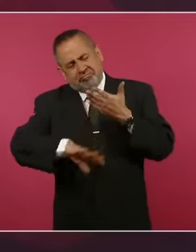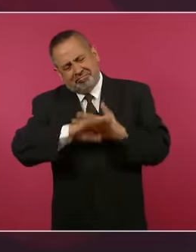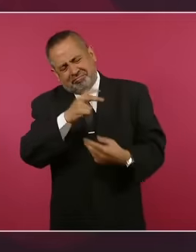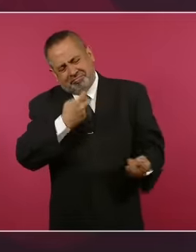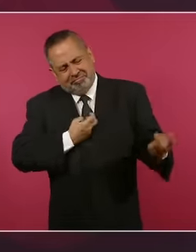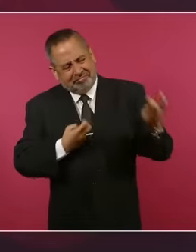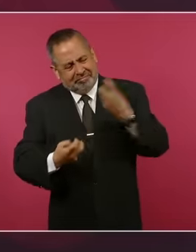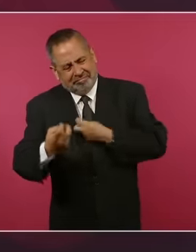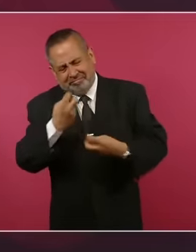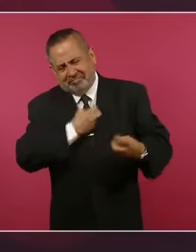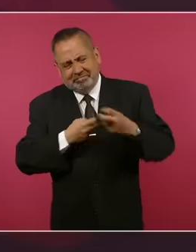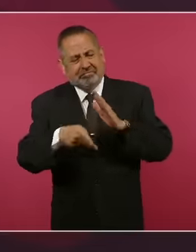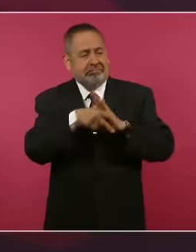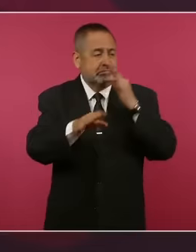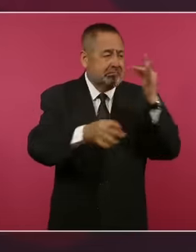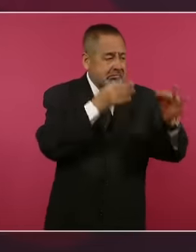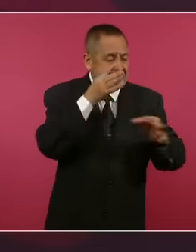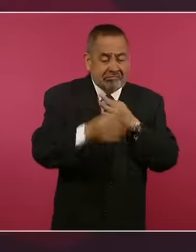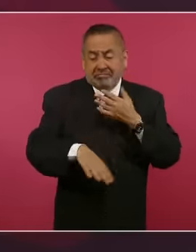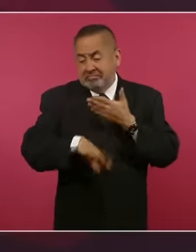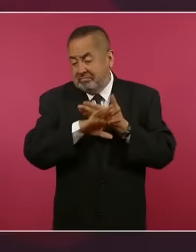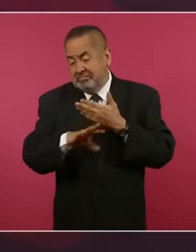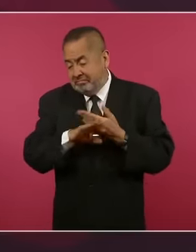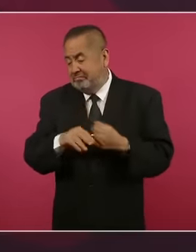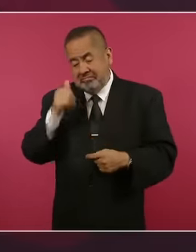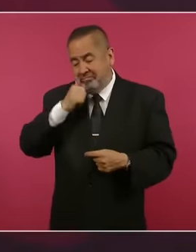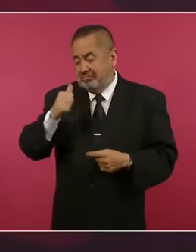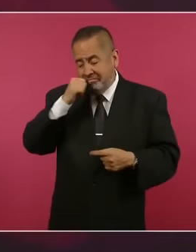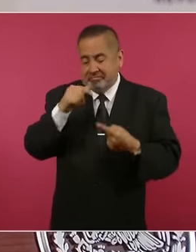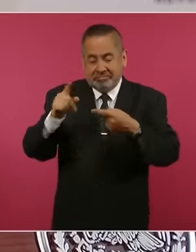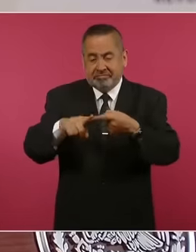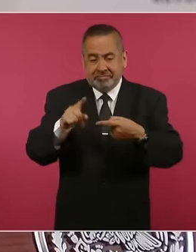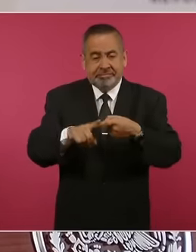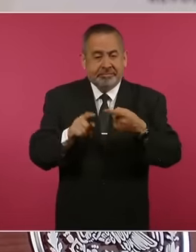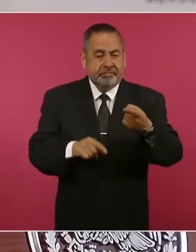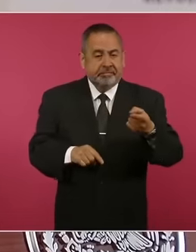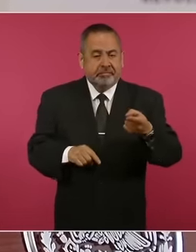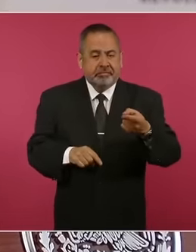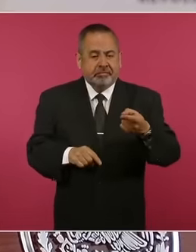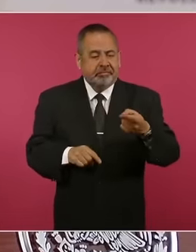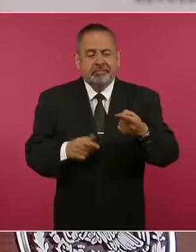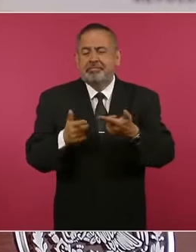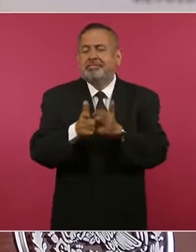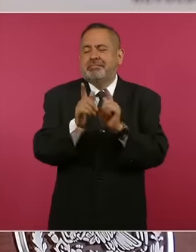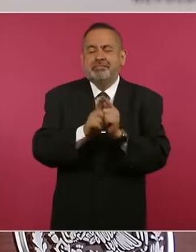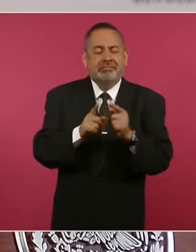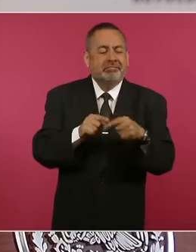del bloque